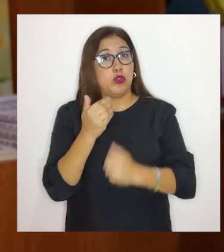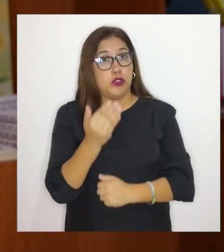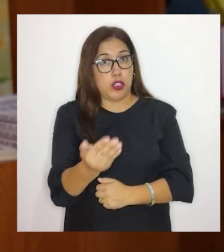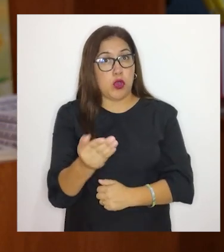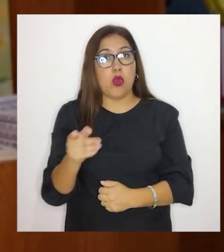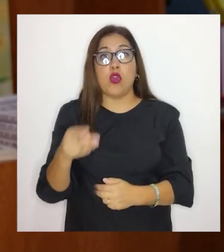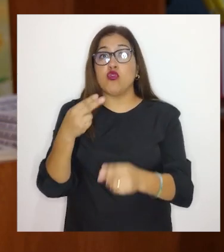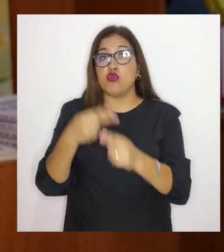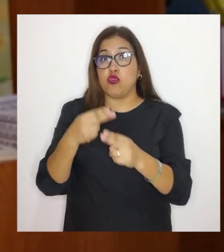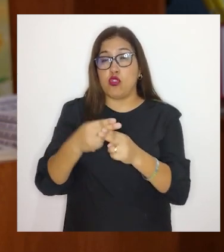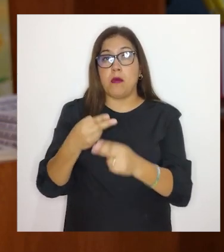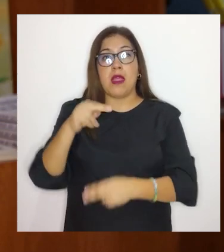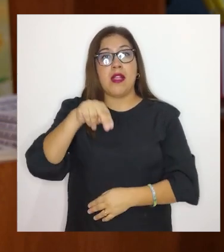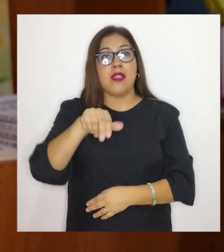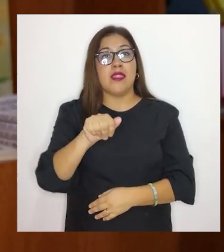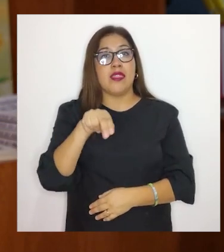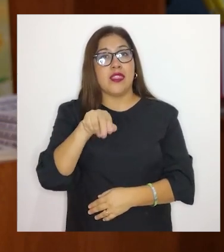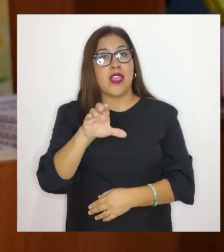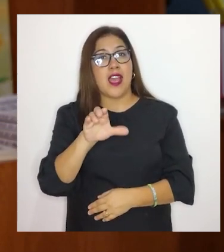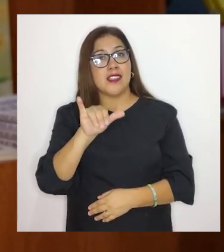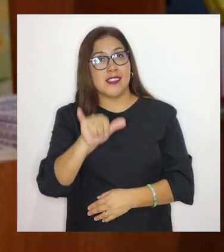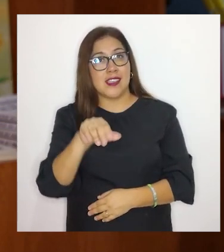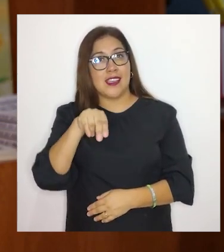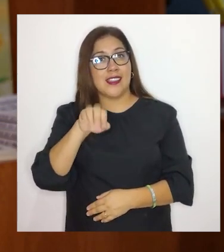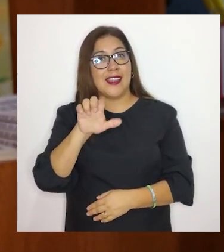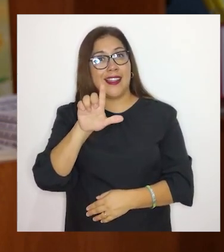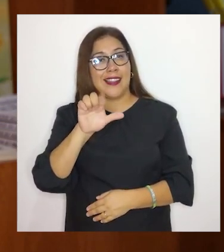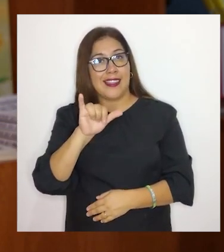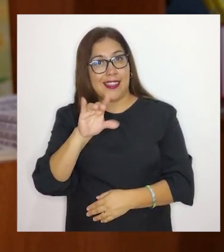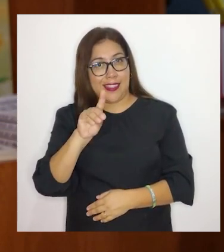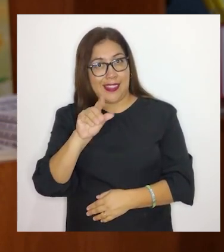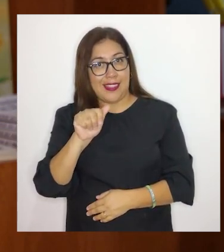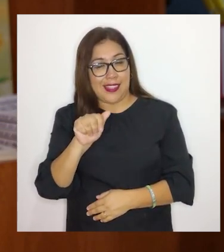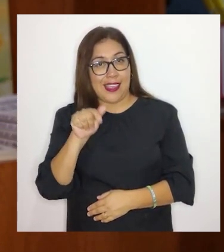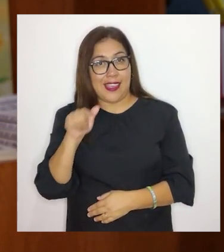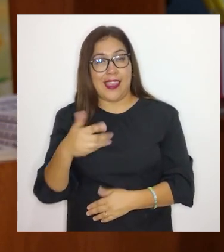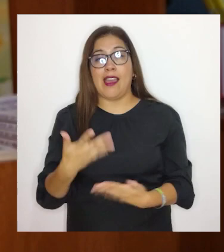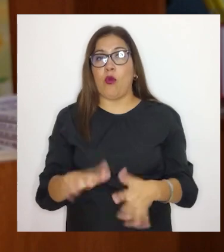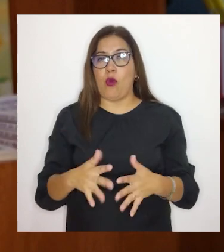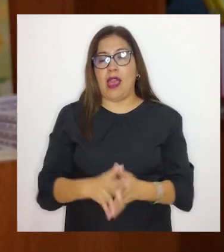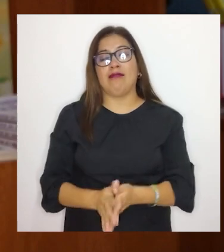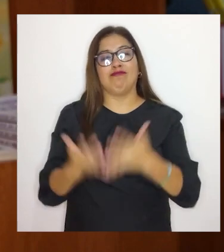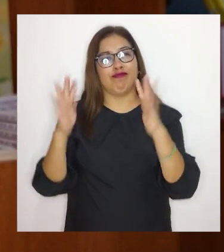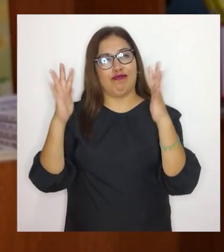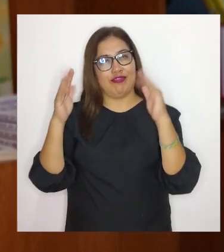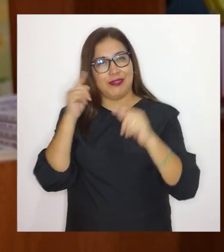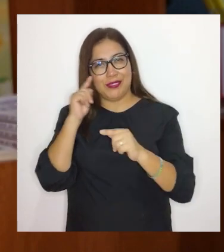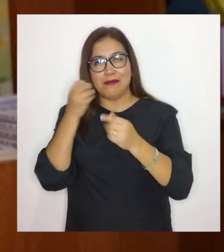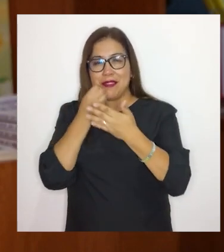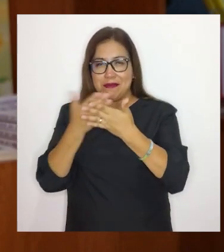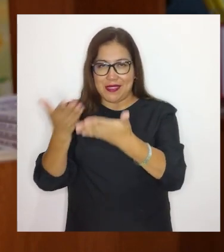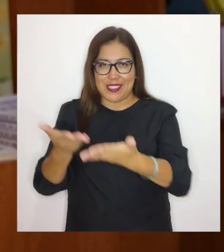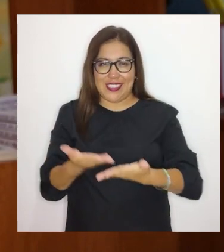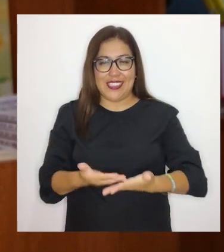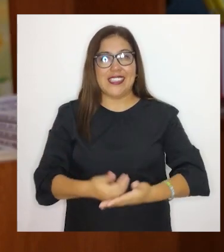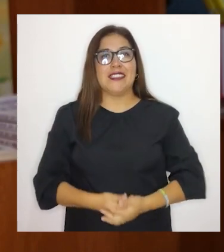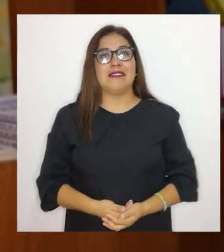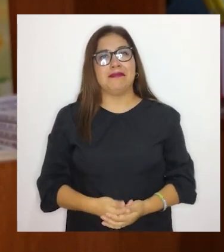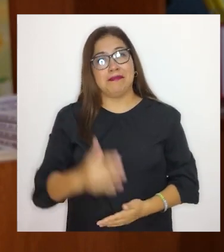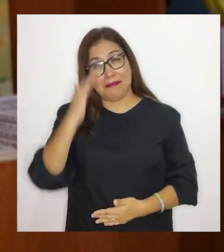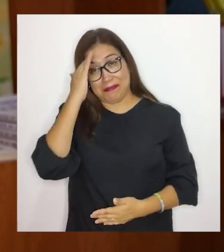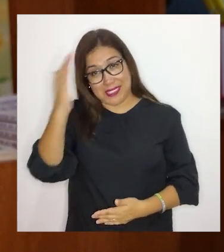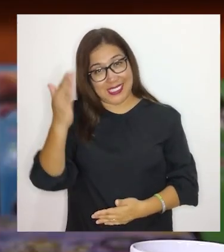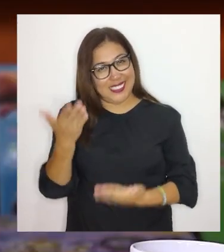Contigo, la doctora Nancy Nérida Aukawashi Dongo, a quien le damos la más cordial bienvenida.